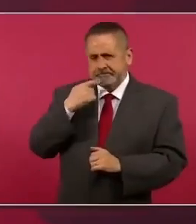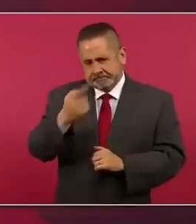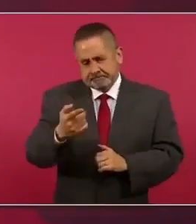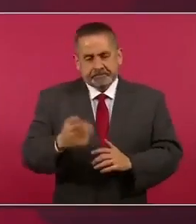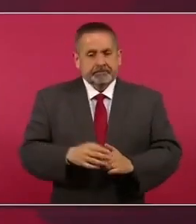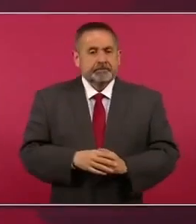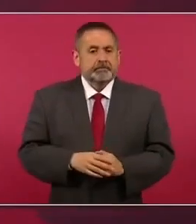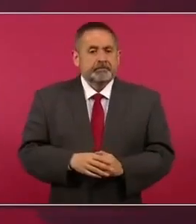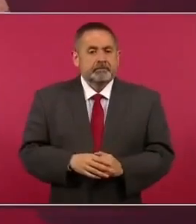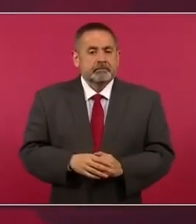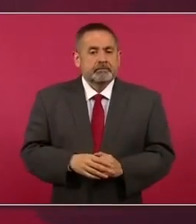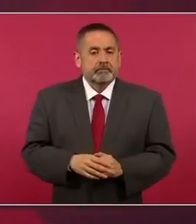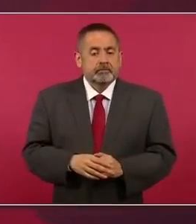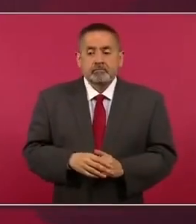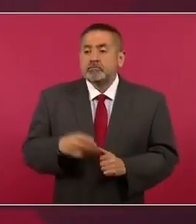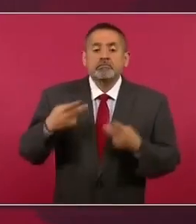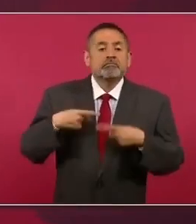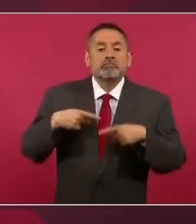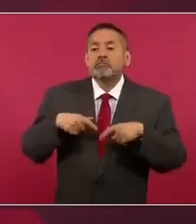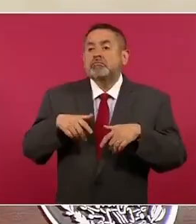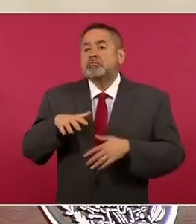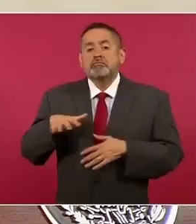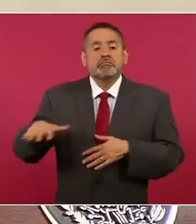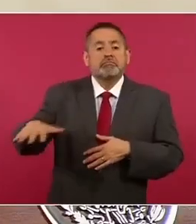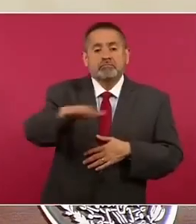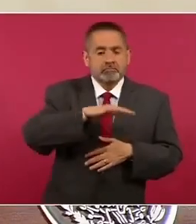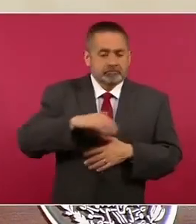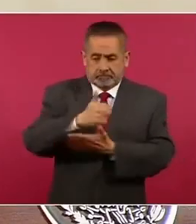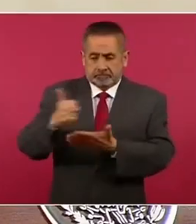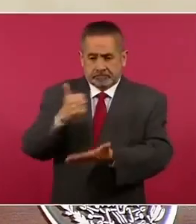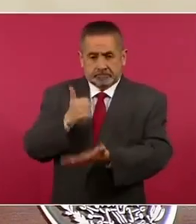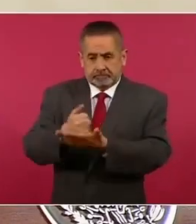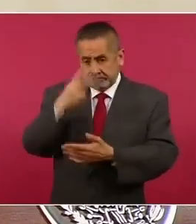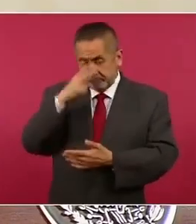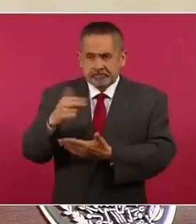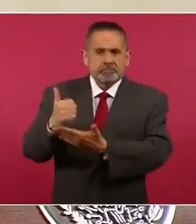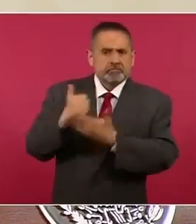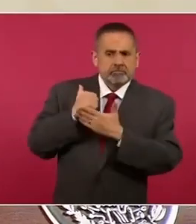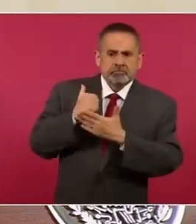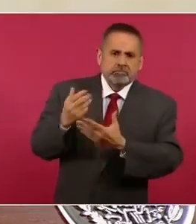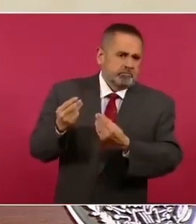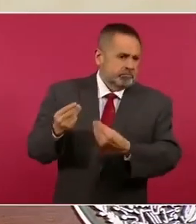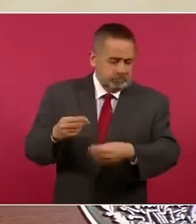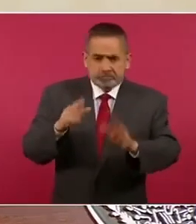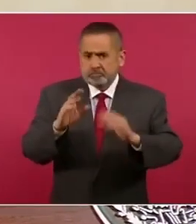nos ayudaba mucho la gente de la capital que iba a visitar